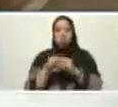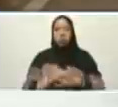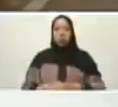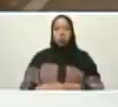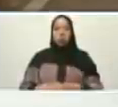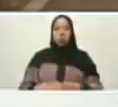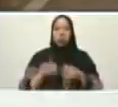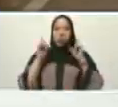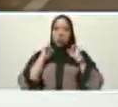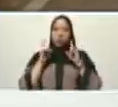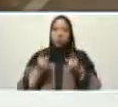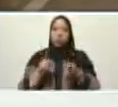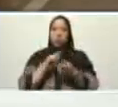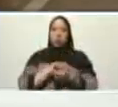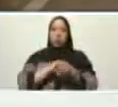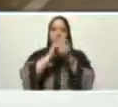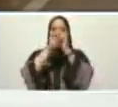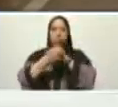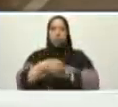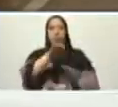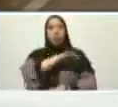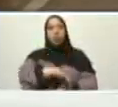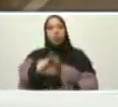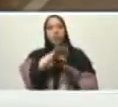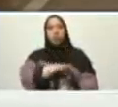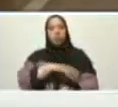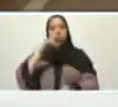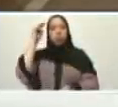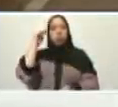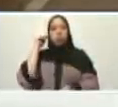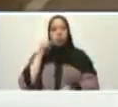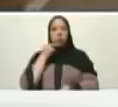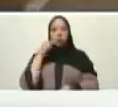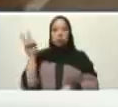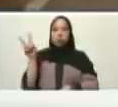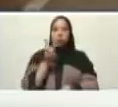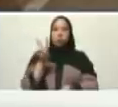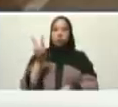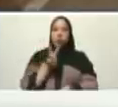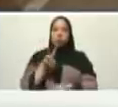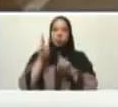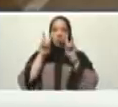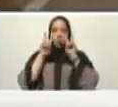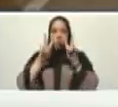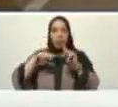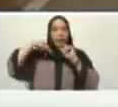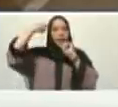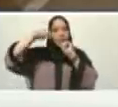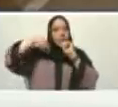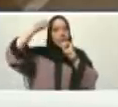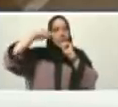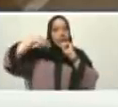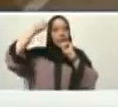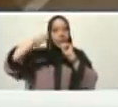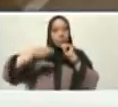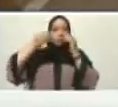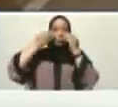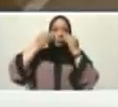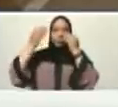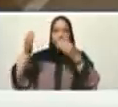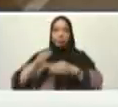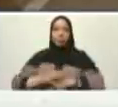camino irreversible del socialismo bolivariano de Venezuela vamos a ver el video Luis José Nelson Moreno